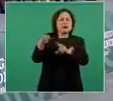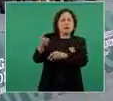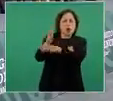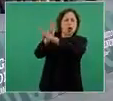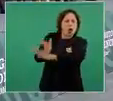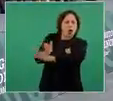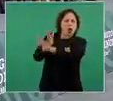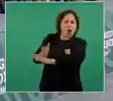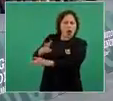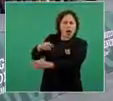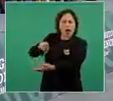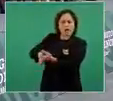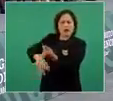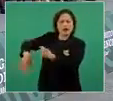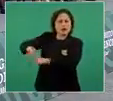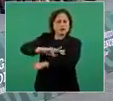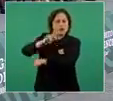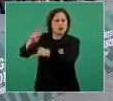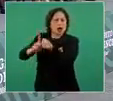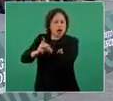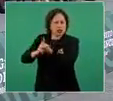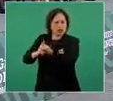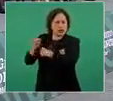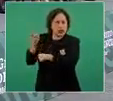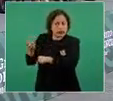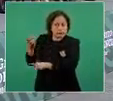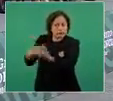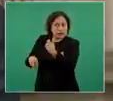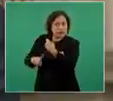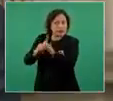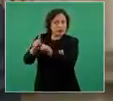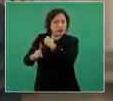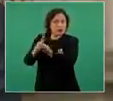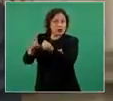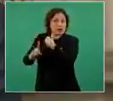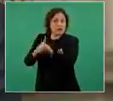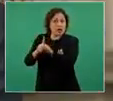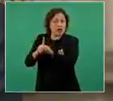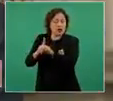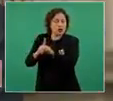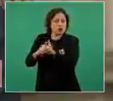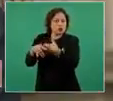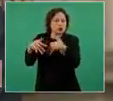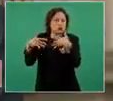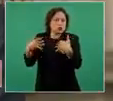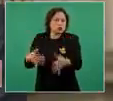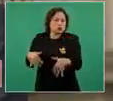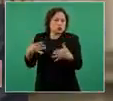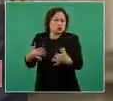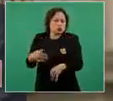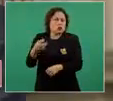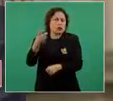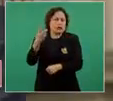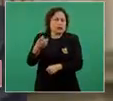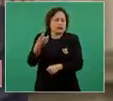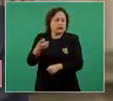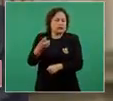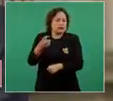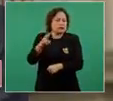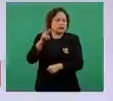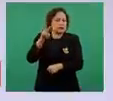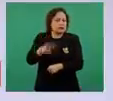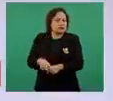no parece probable por la dignidad a que nos hemos referido, repito,